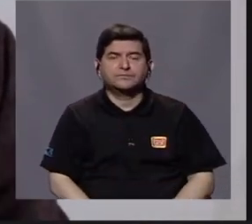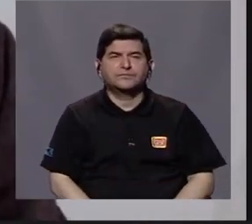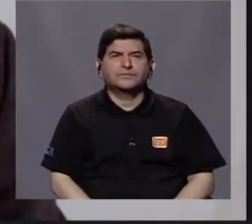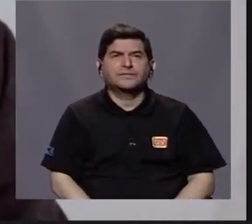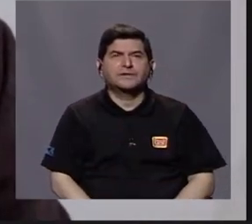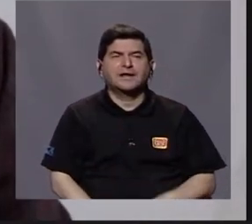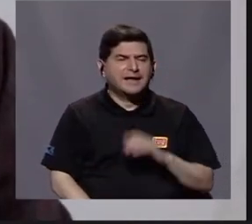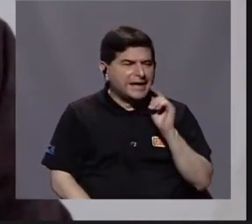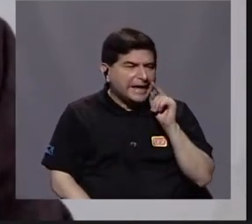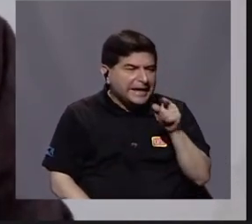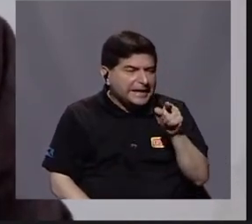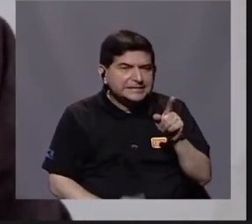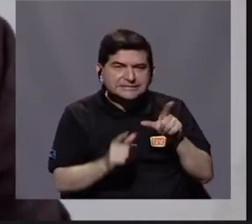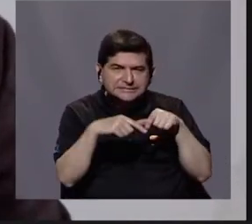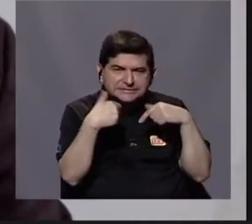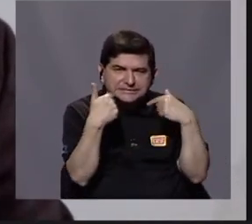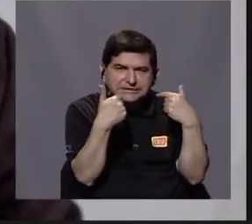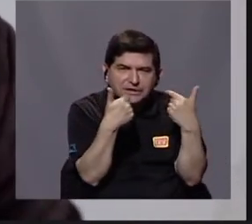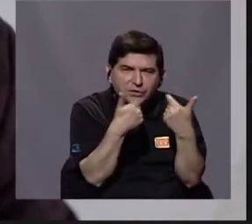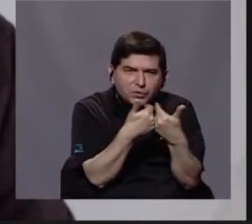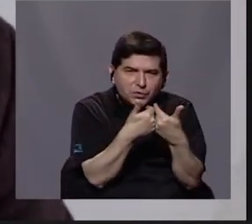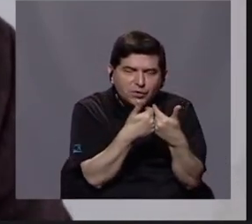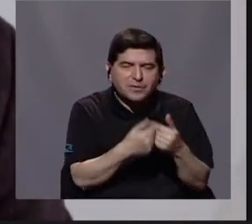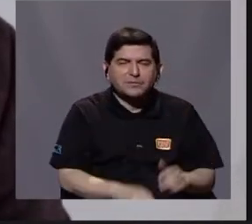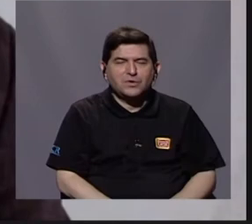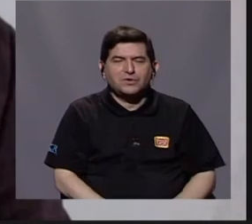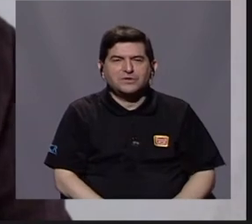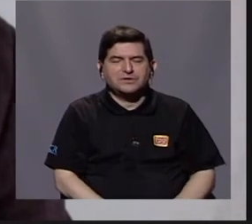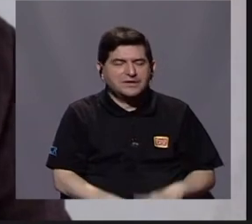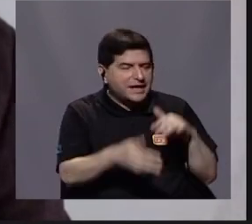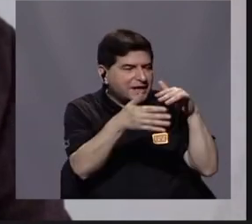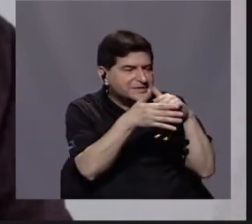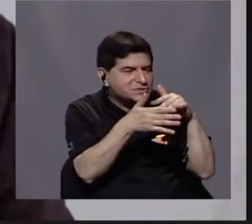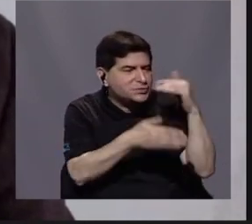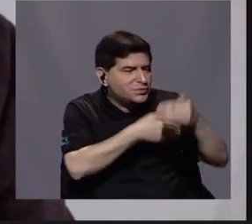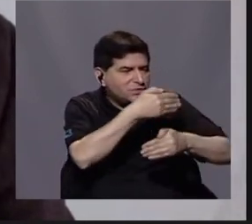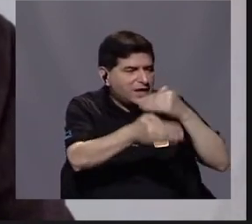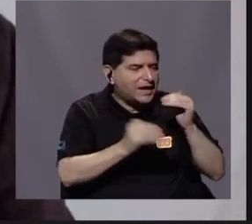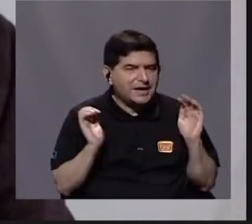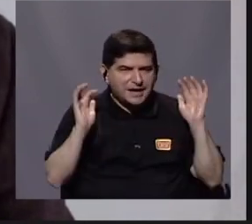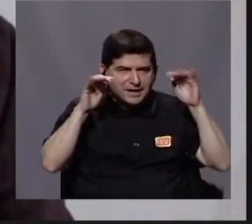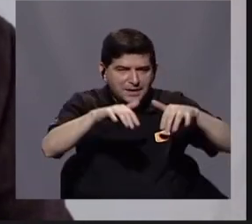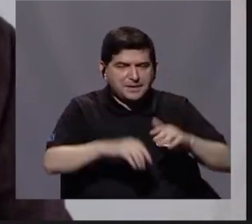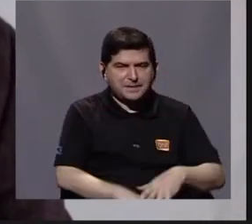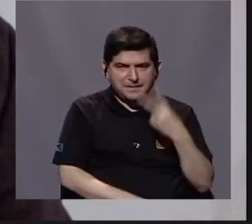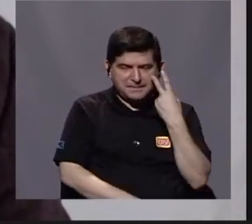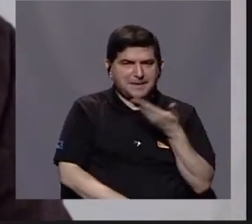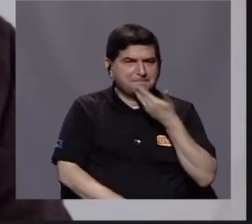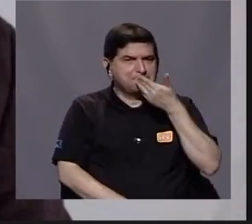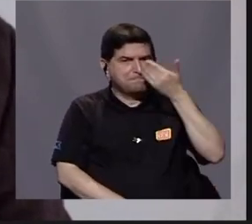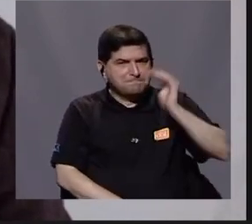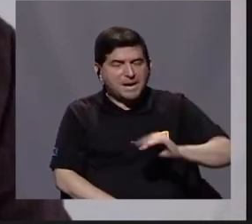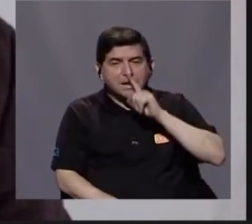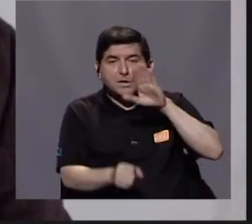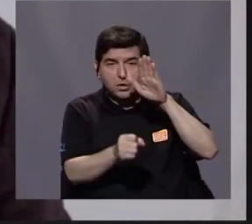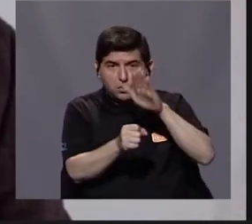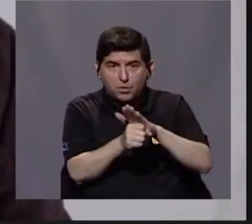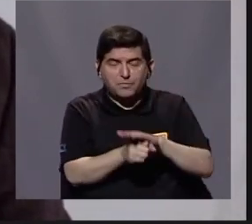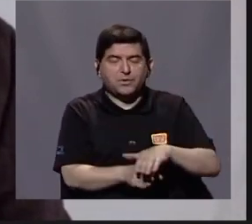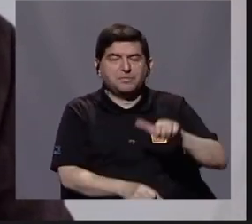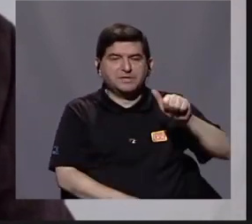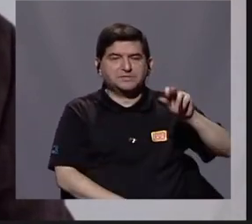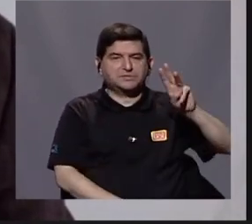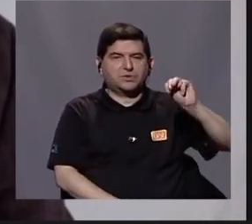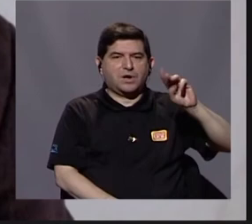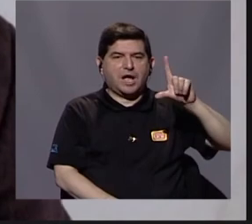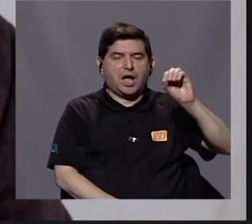un segmento de estudiosos del proceso migratorio que ven con malos ojos el compromiso que hizo AMLO con